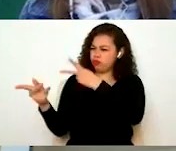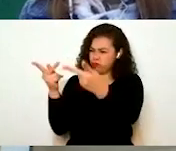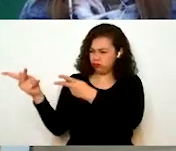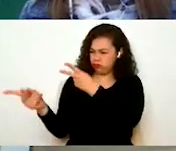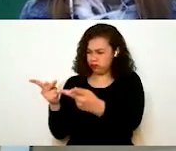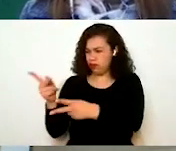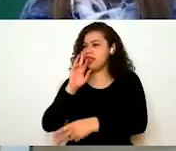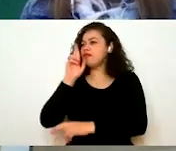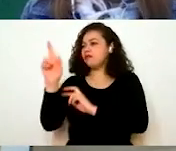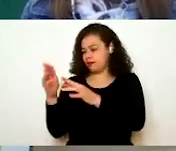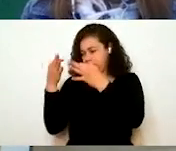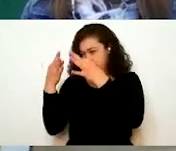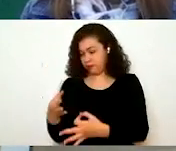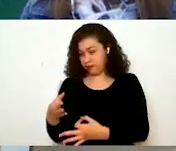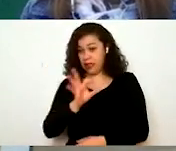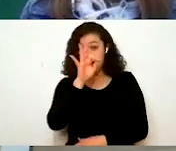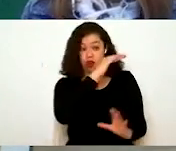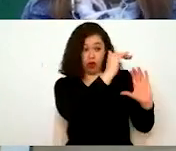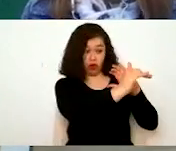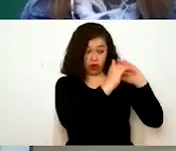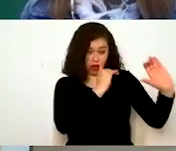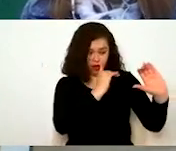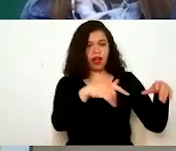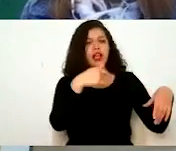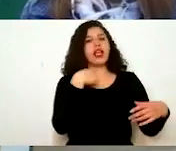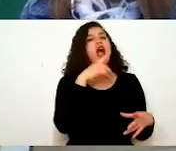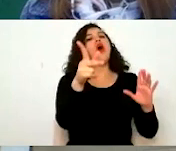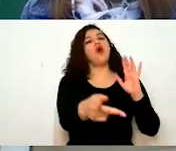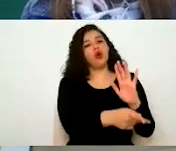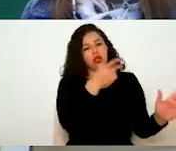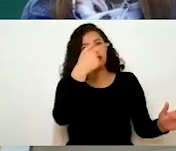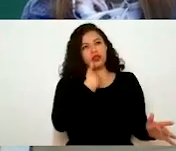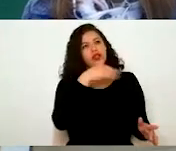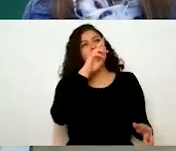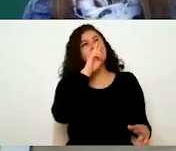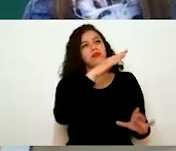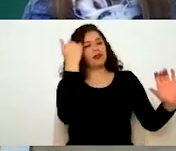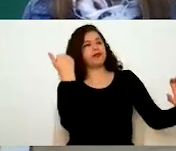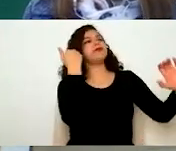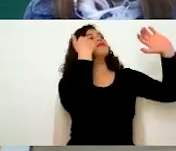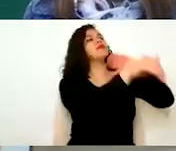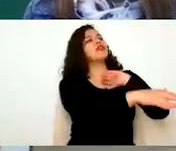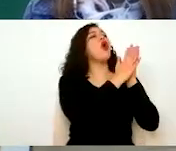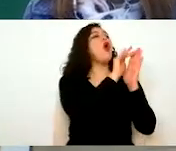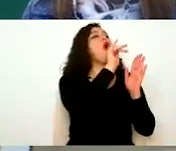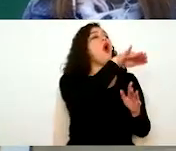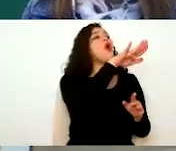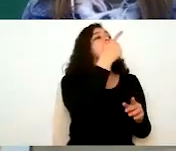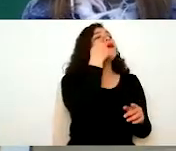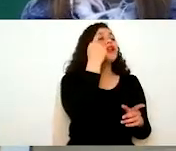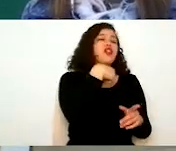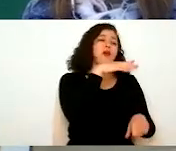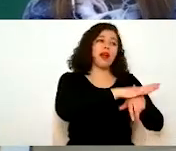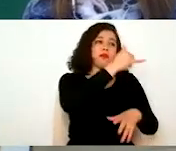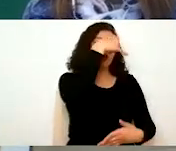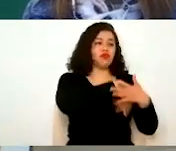respuesta adecuada. Si es por correo, se les hace llegar esta solicitud de que nos aclaren un poco más de qué es lo que necesita. O, en su